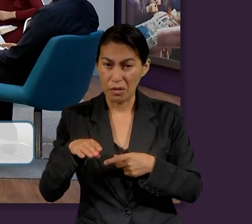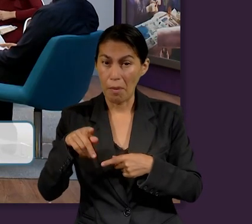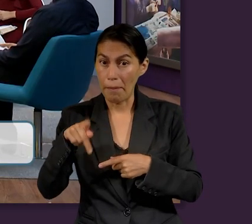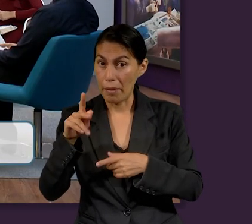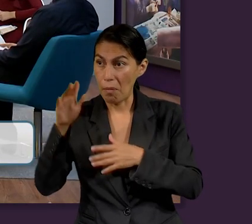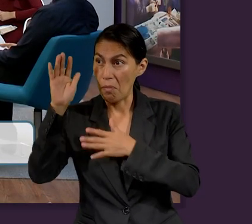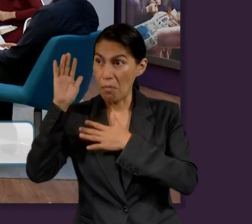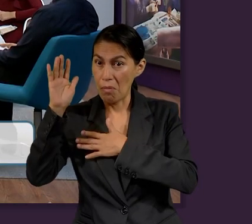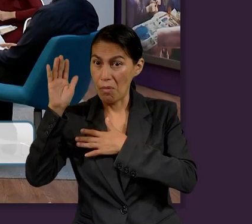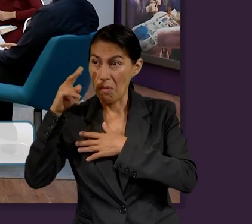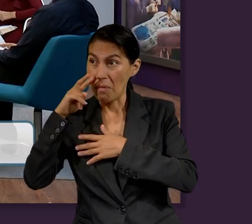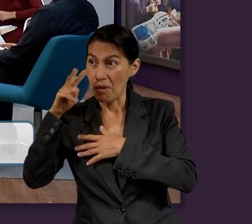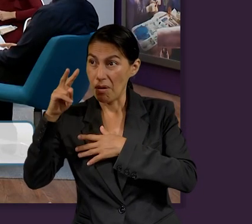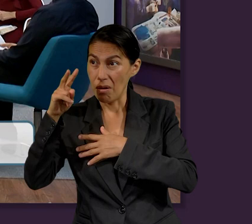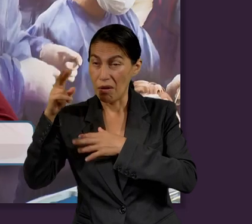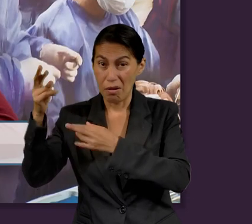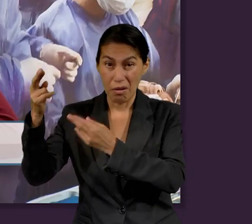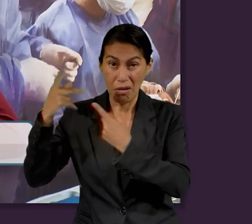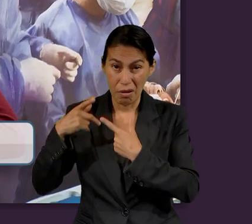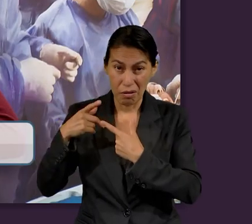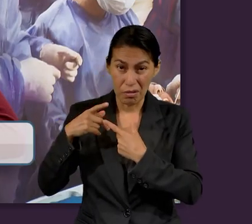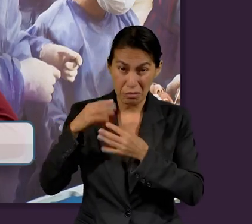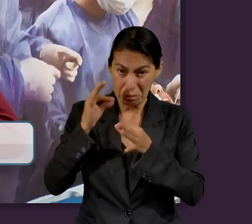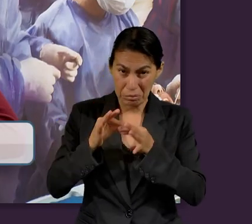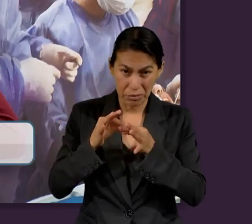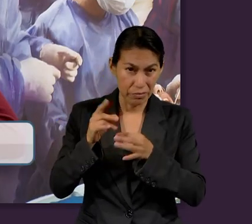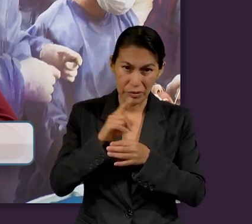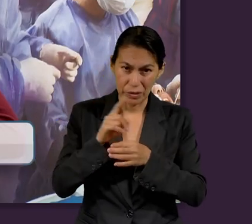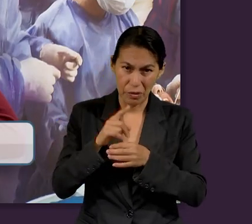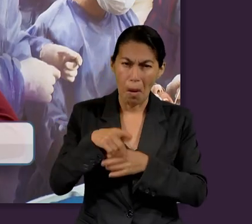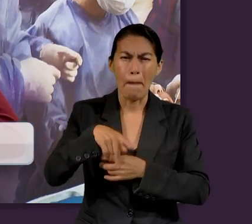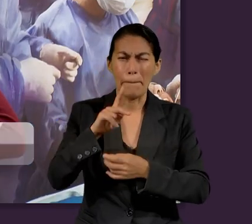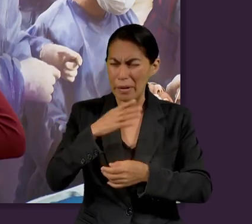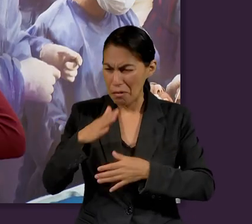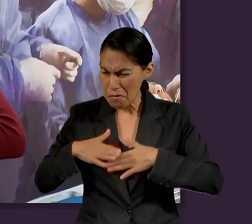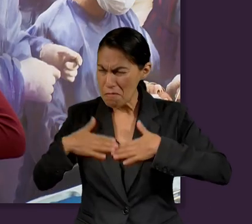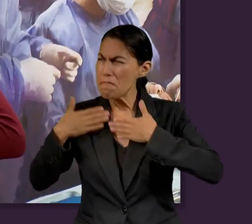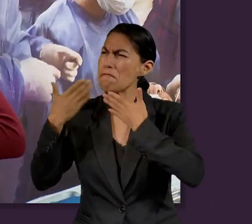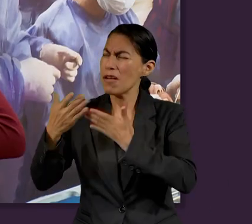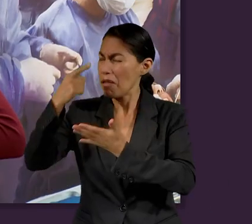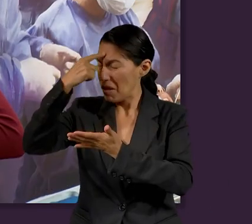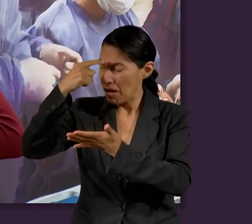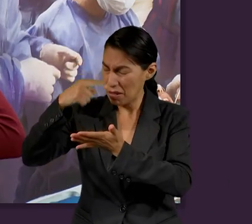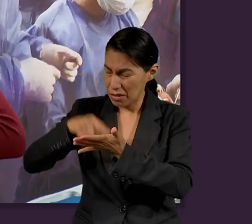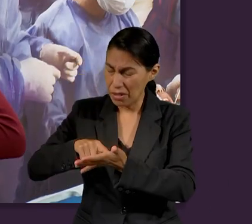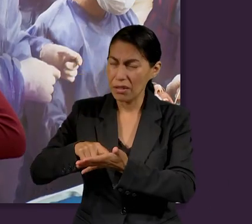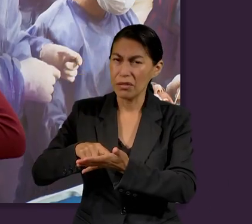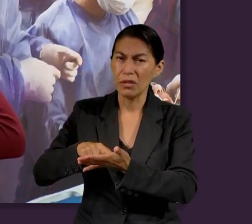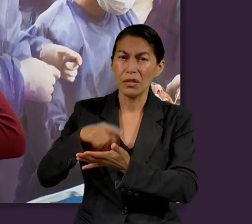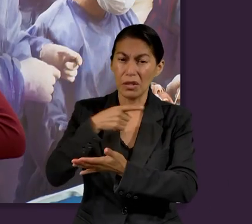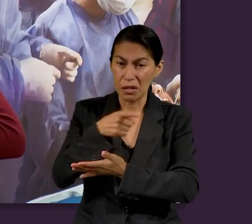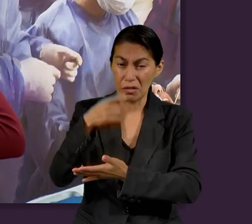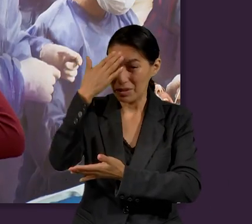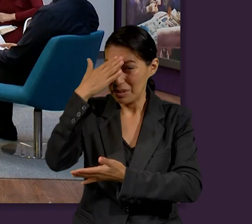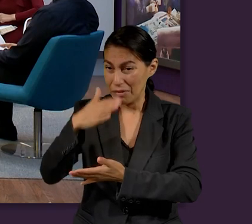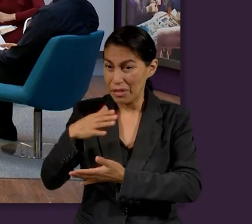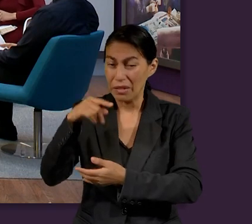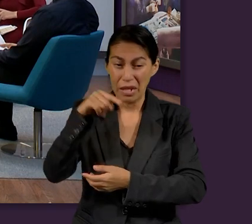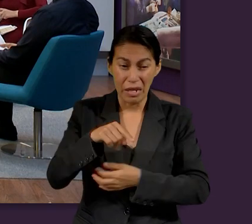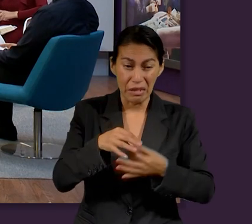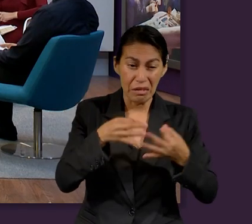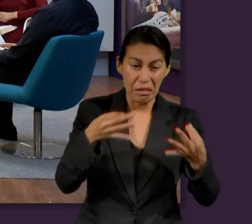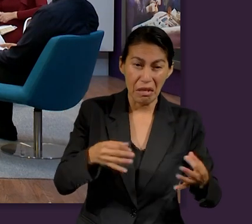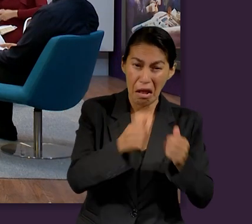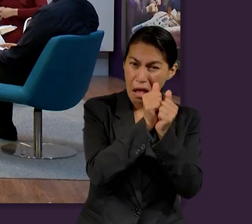prometido, sino mirándolo de lejos, creyéndolo y saludándolo y confesando que eran extranjeros y peregrinos